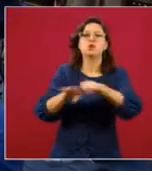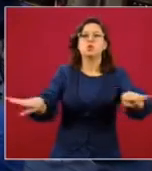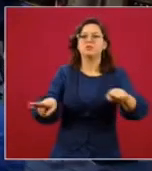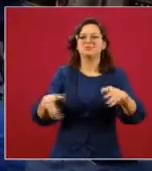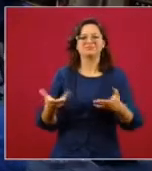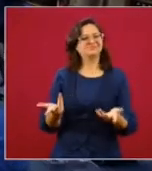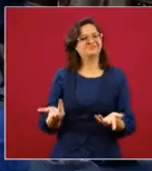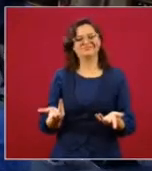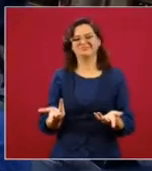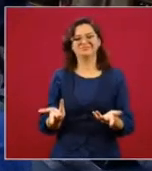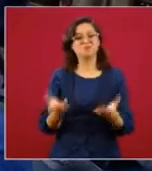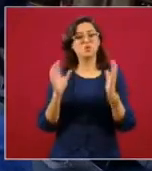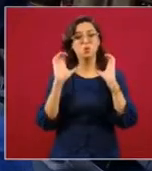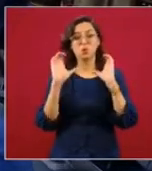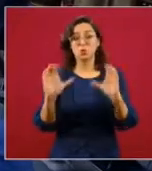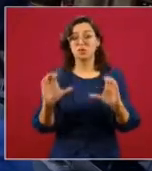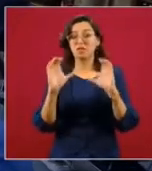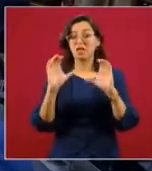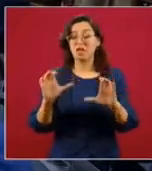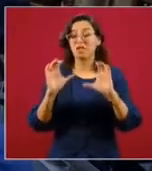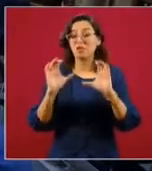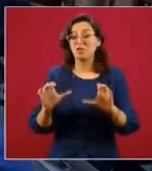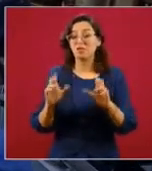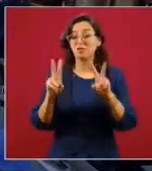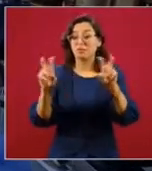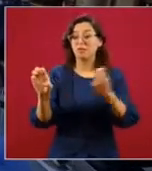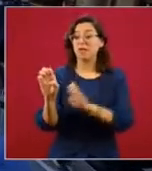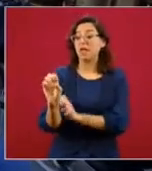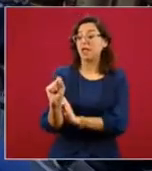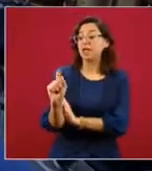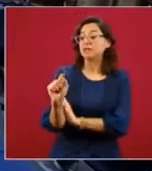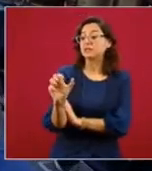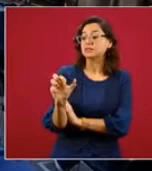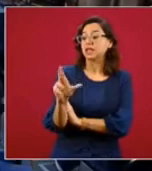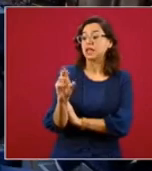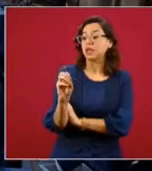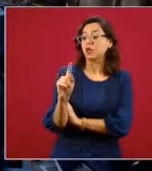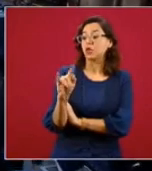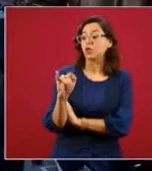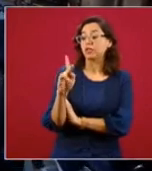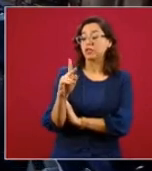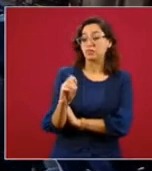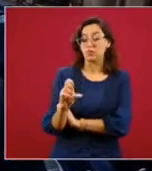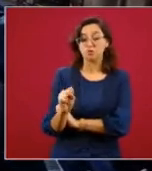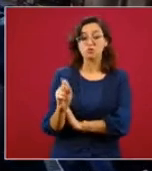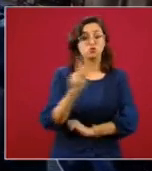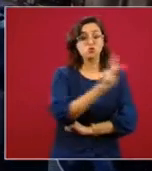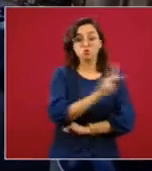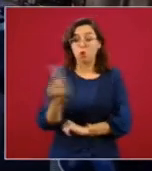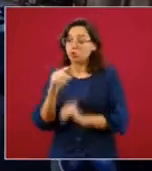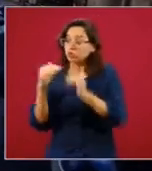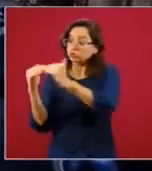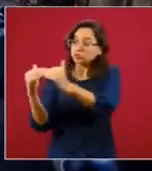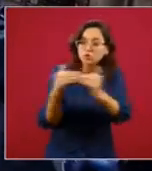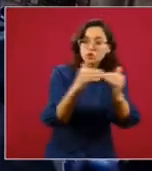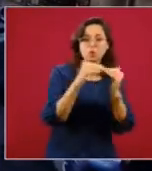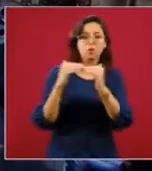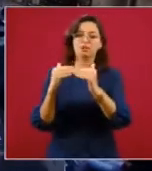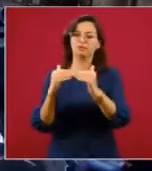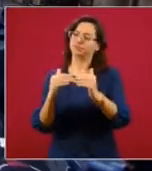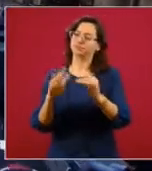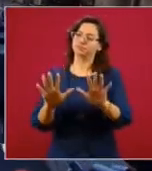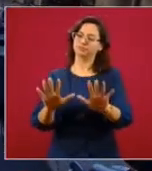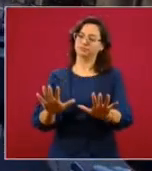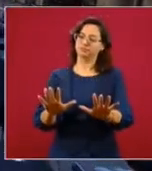con los estereotipos, con teorías